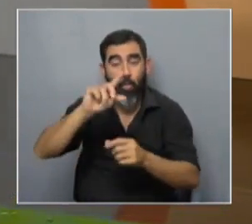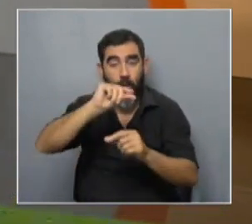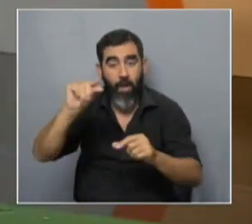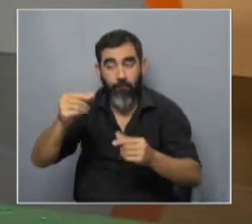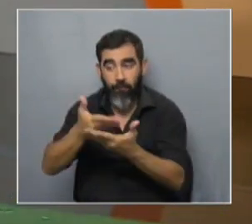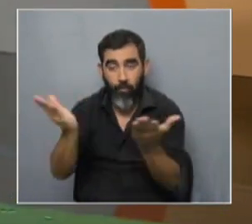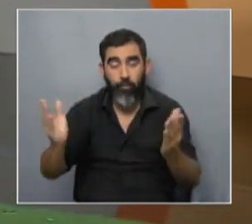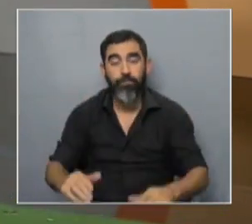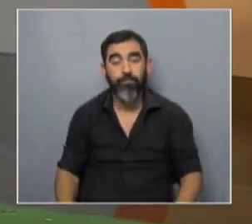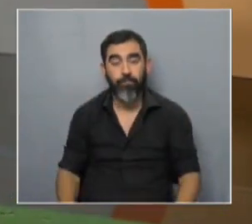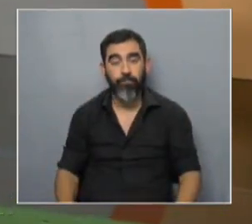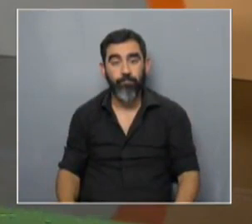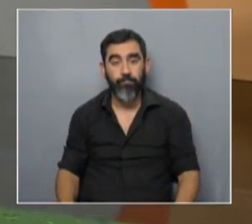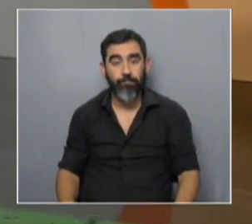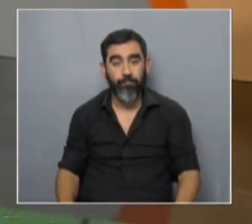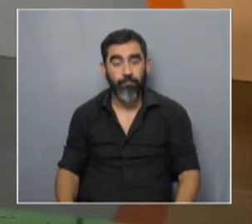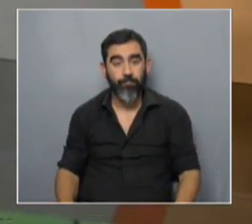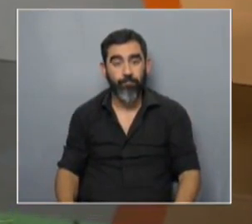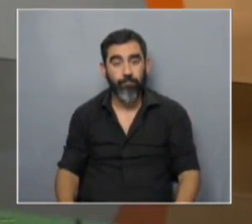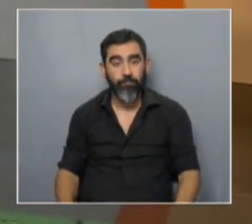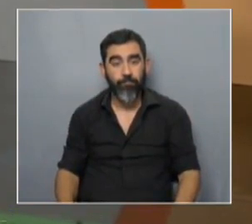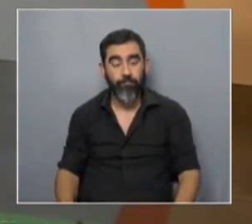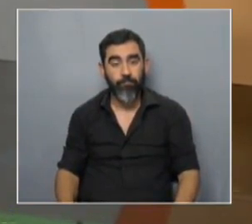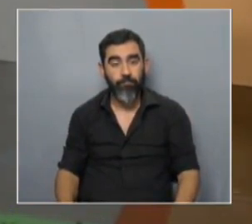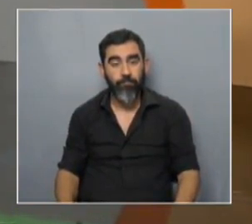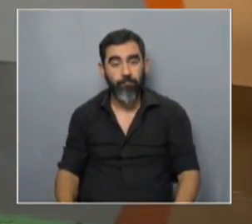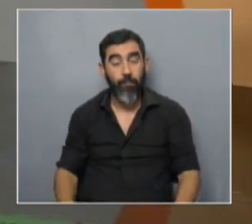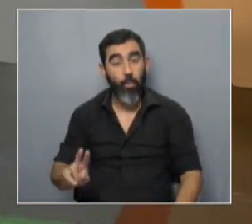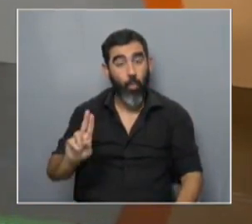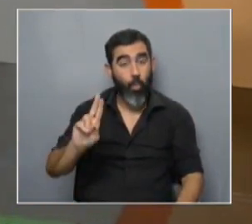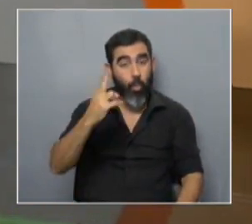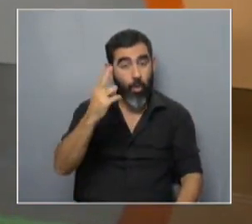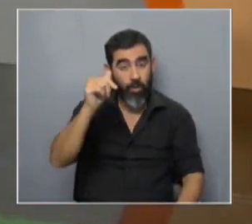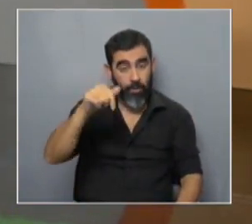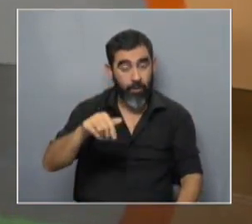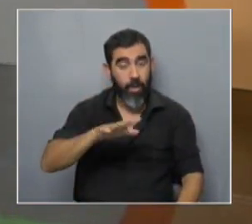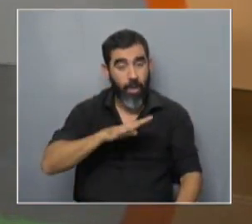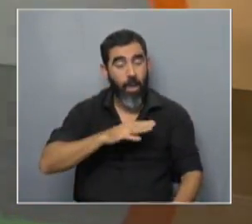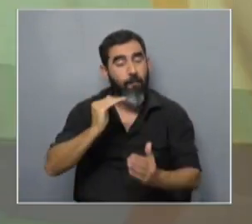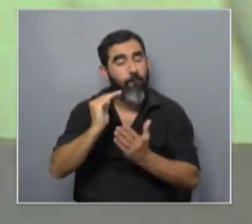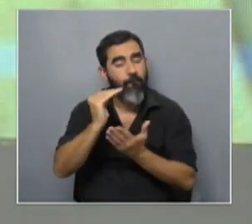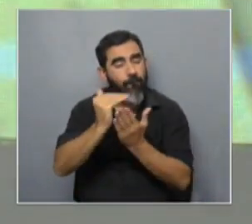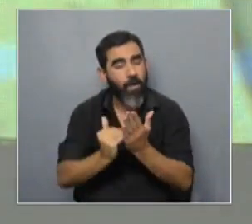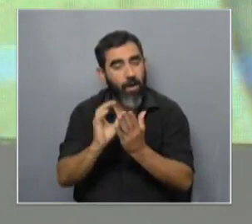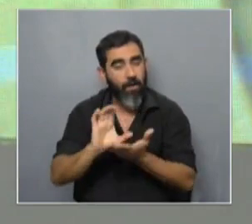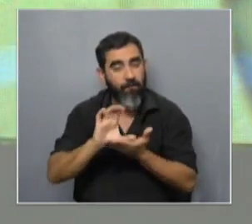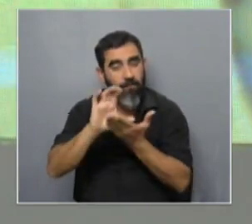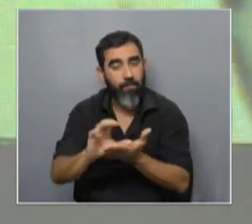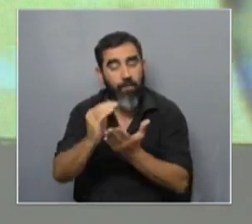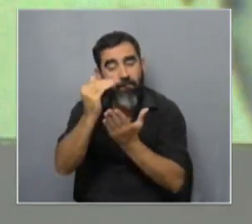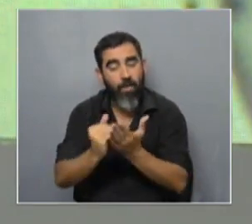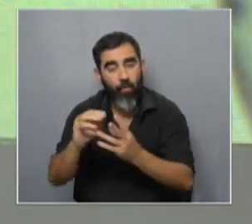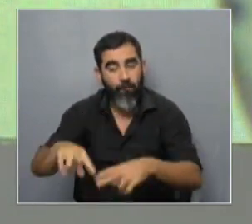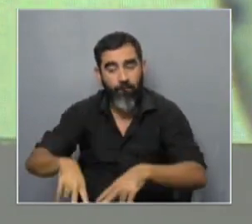vamos viendo que tampoco nos va muy bien ahí Exactamente Uruguay tiene una baja inversión y un bajo número de